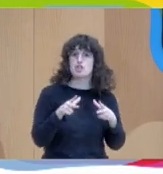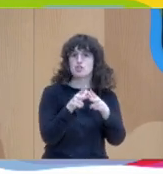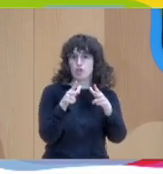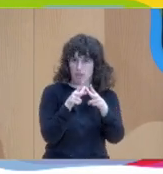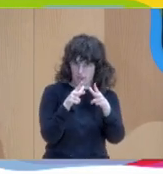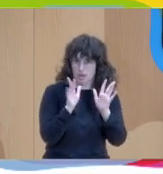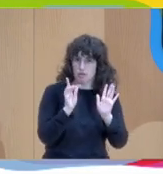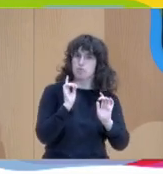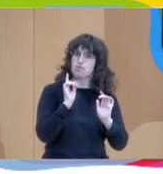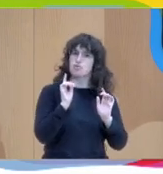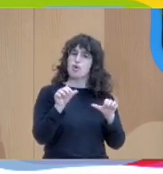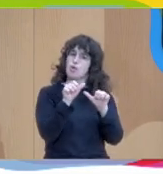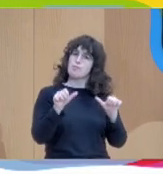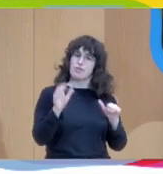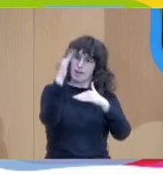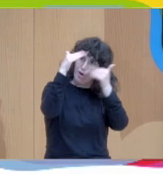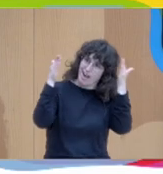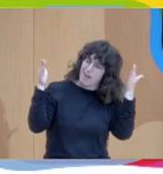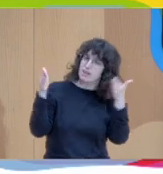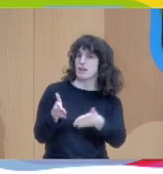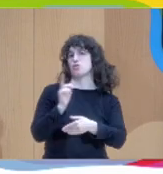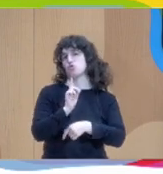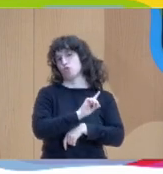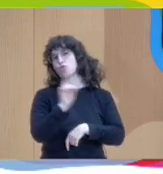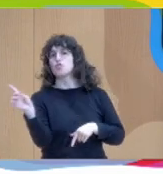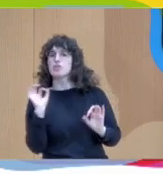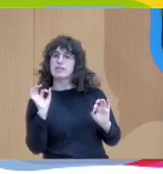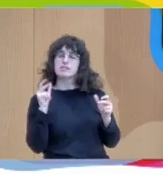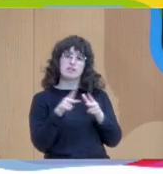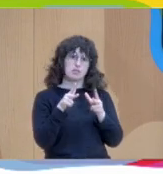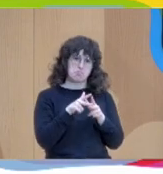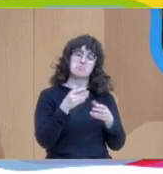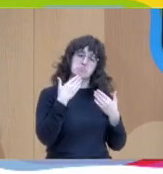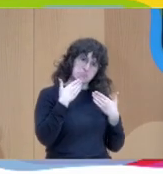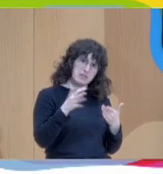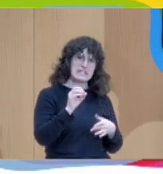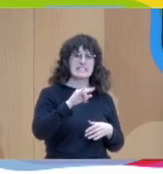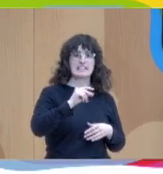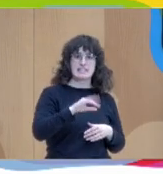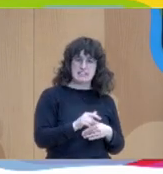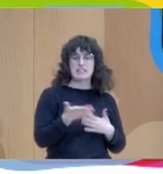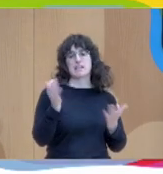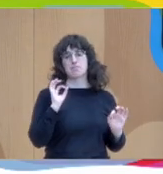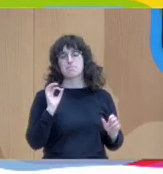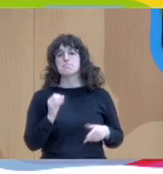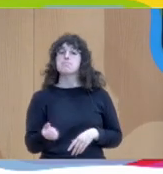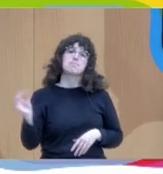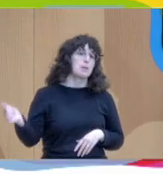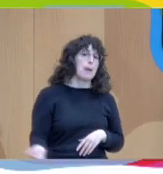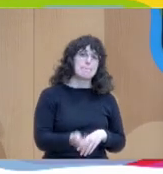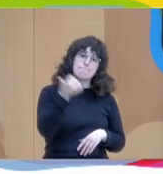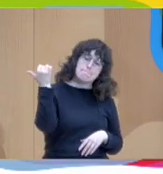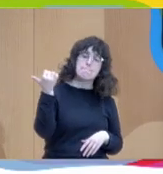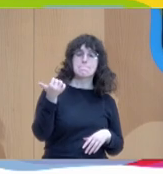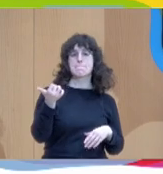general gracias Sandra personas y diálogo del de verdad David que más retos podemos llevar a cabo entre